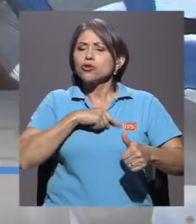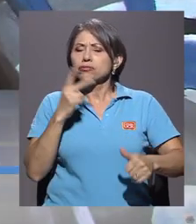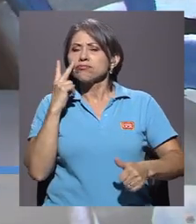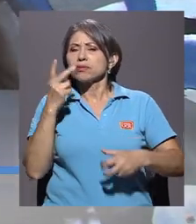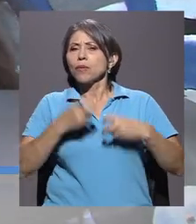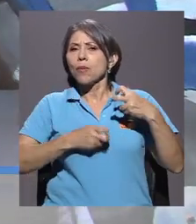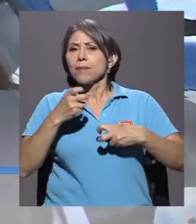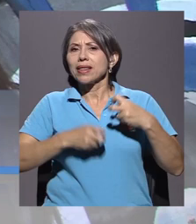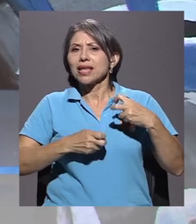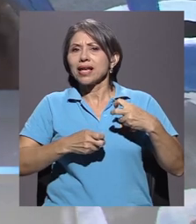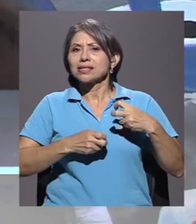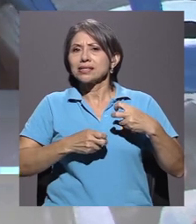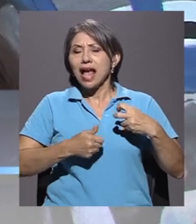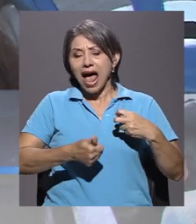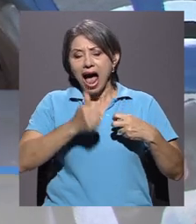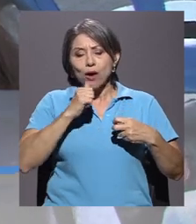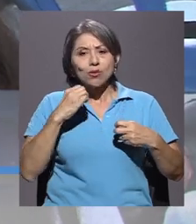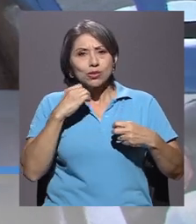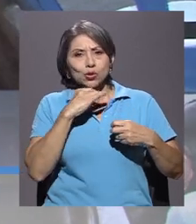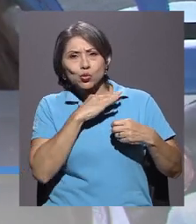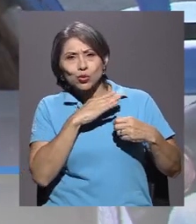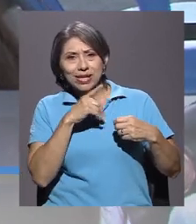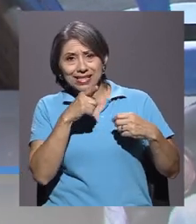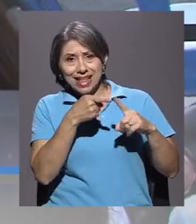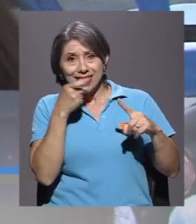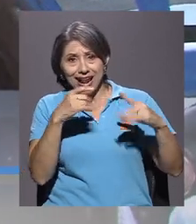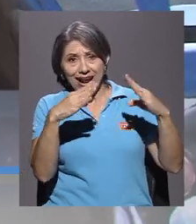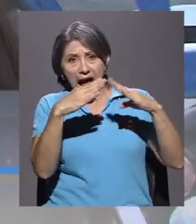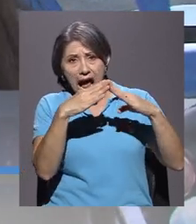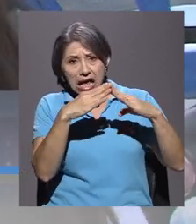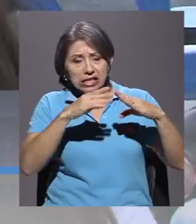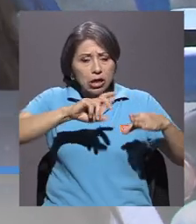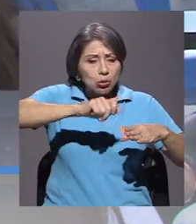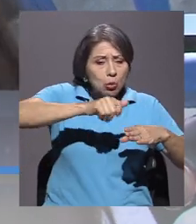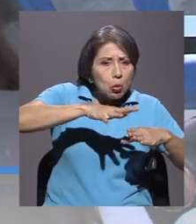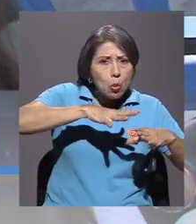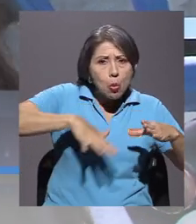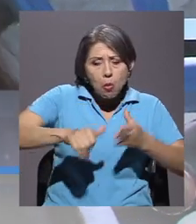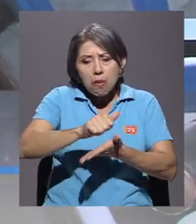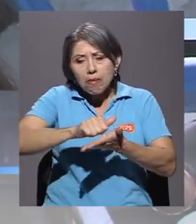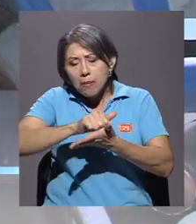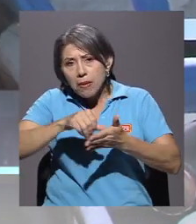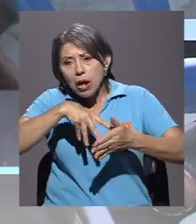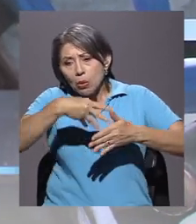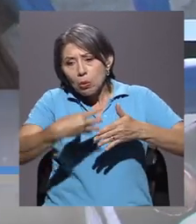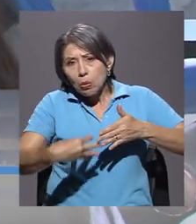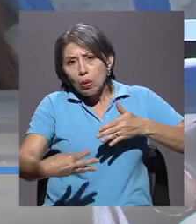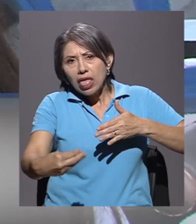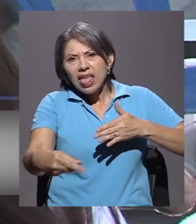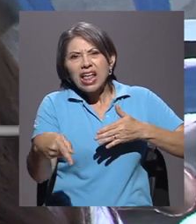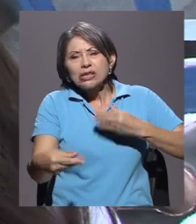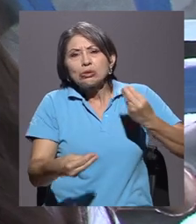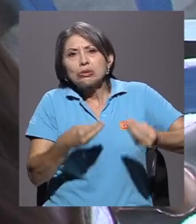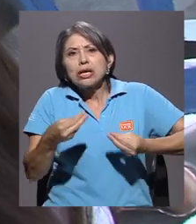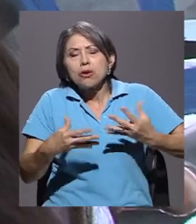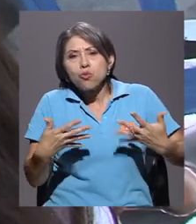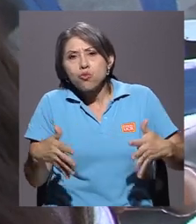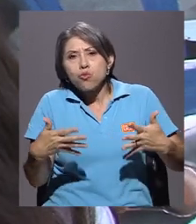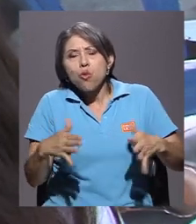manejan las aguas residuales, y entonces decidimos investigar un poquito más acerca del tema y nos encontramos